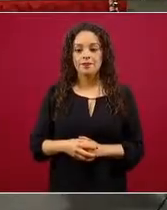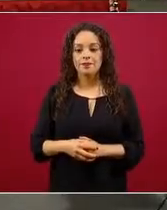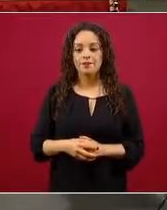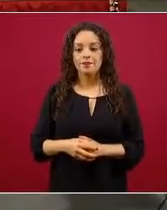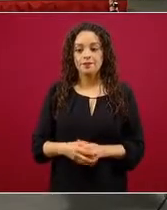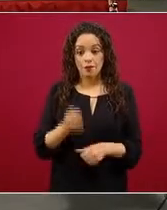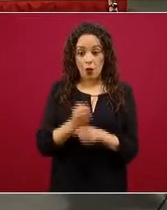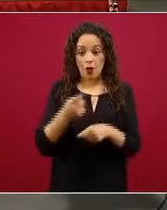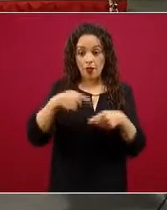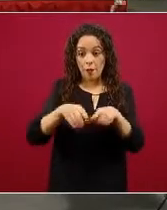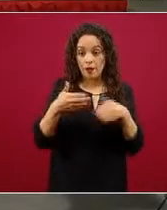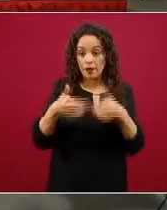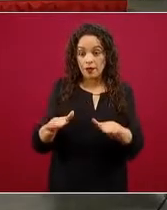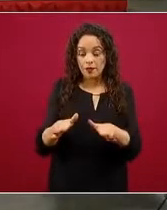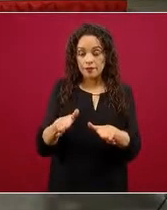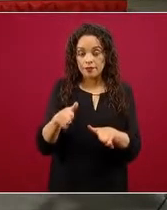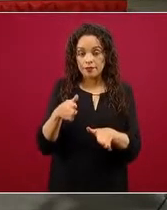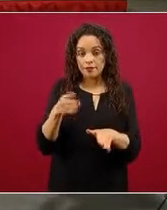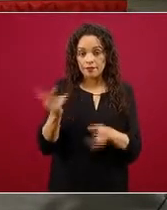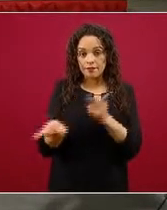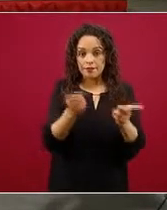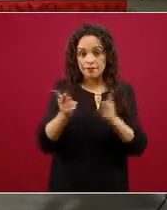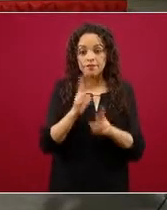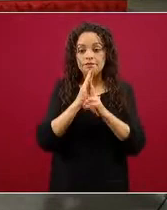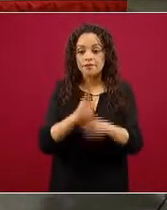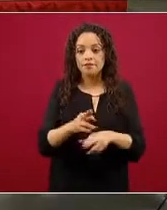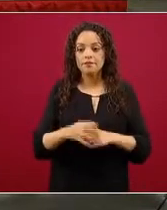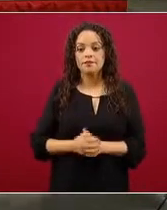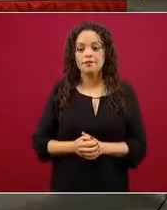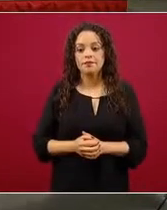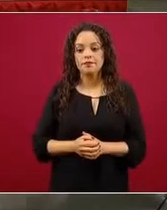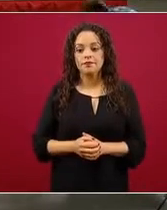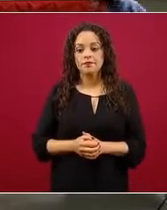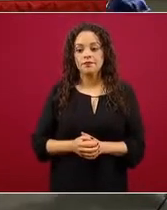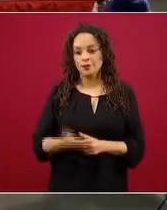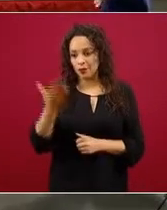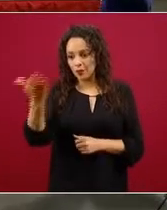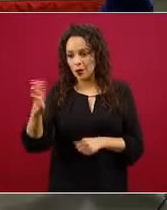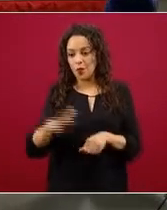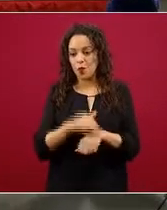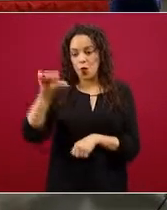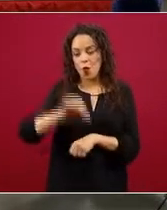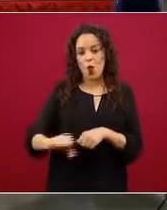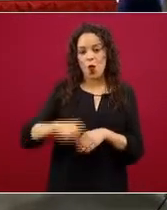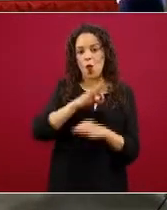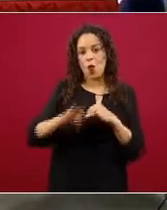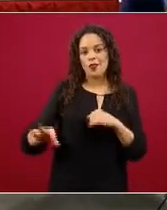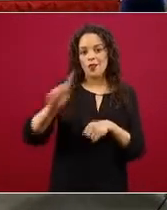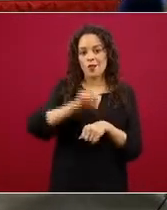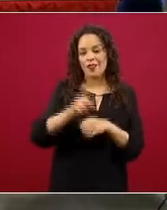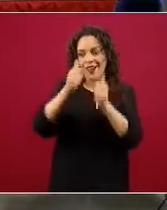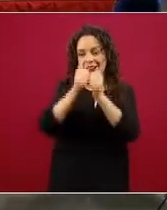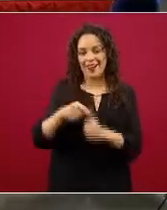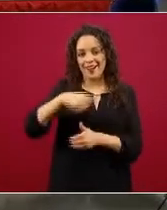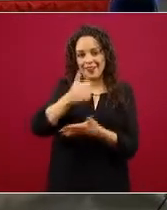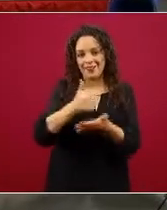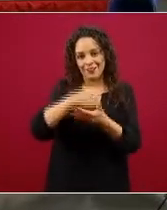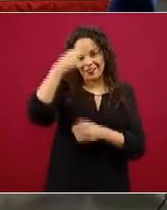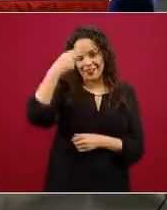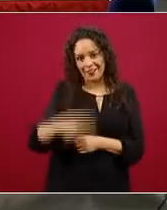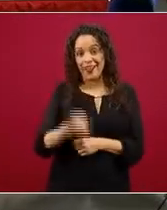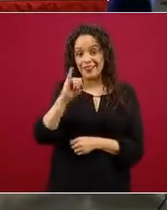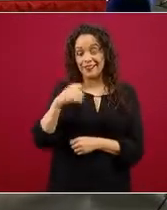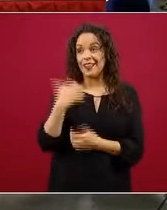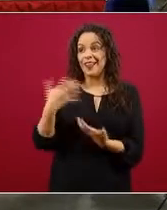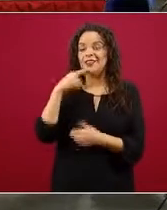Vamos a dar la palabra a usted, que hoy es el último día que está aquí en la Ciudad de México. Sí, de hecho estaba presionado porque ya me